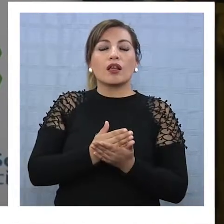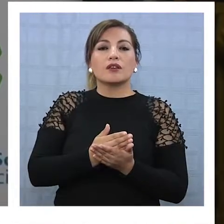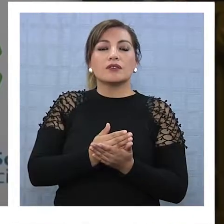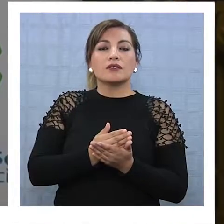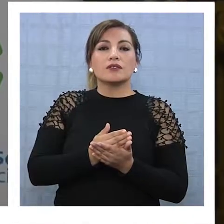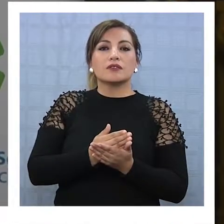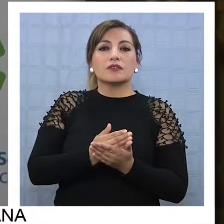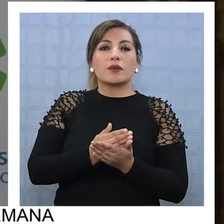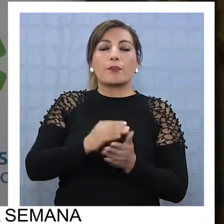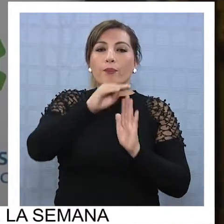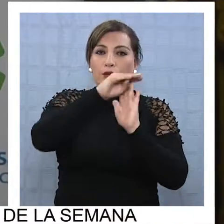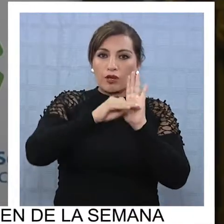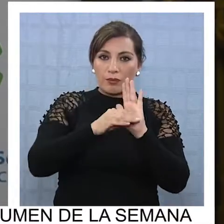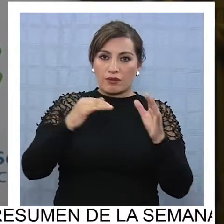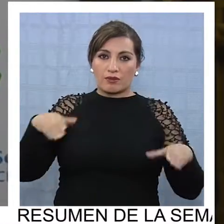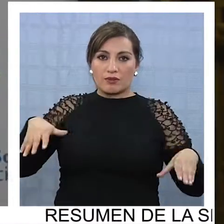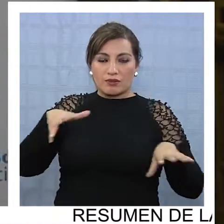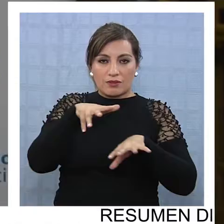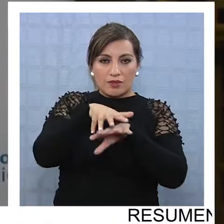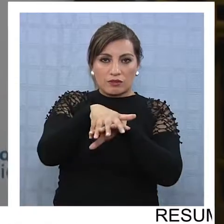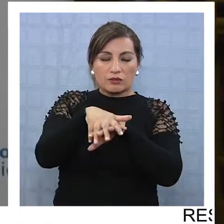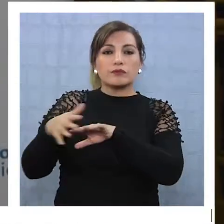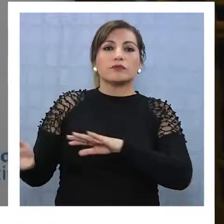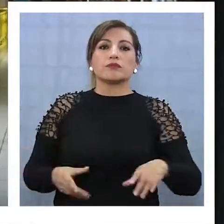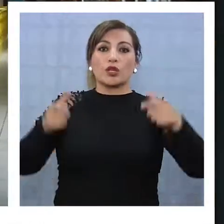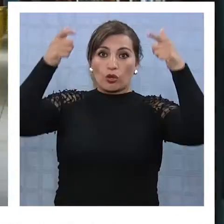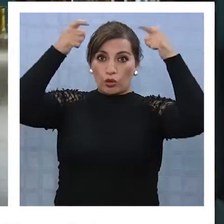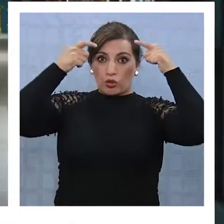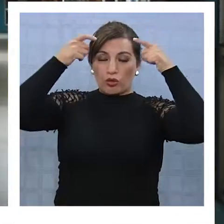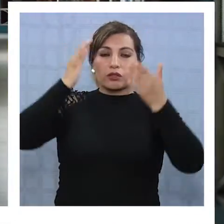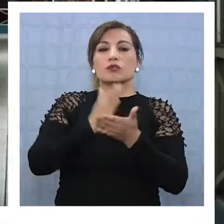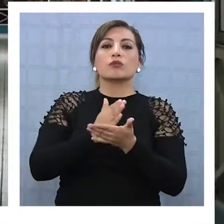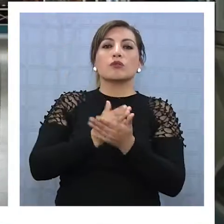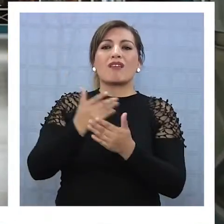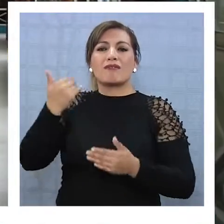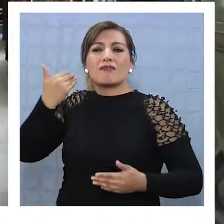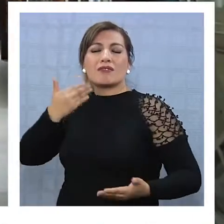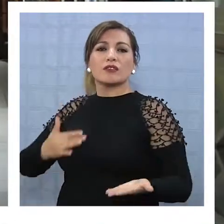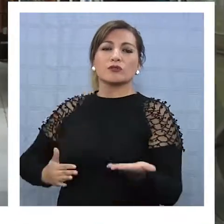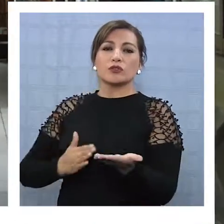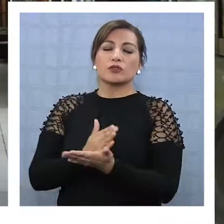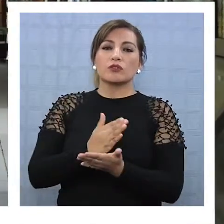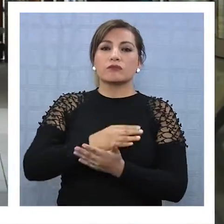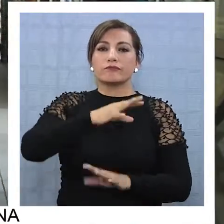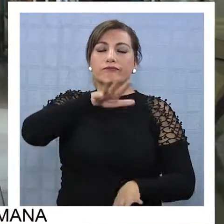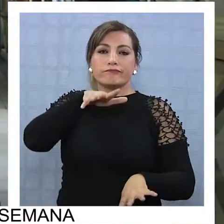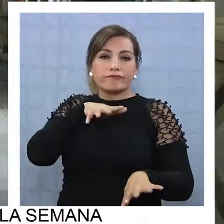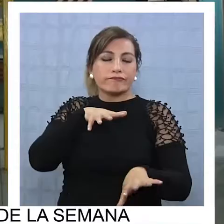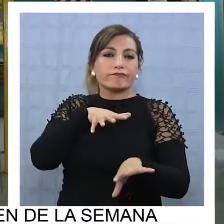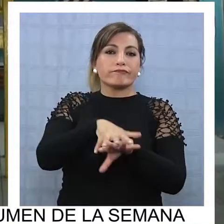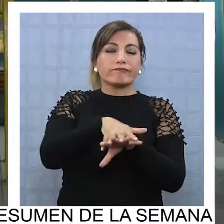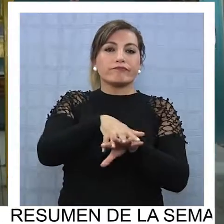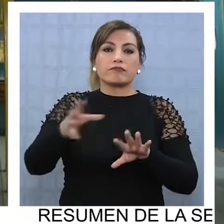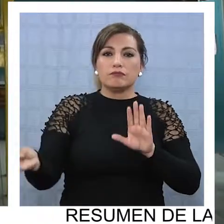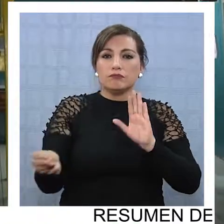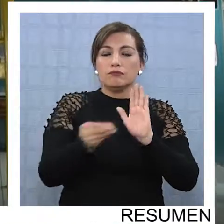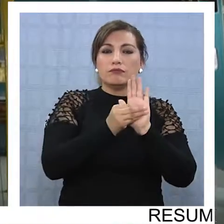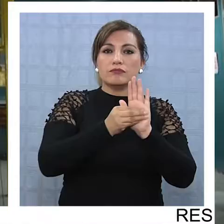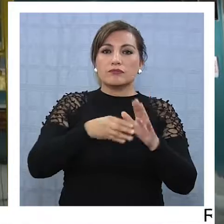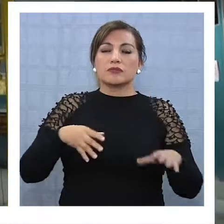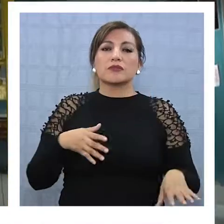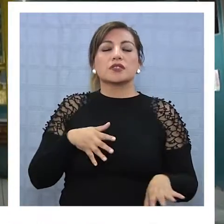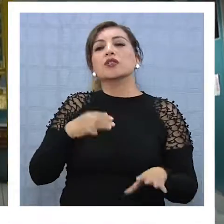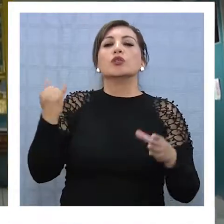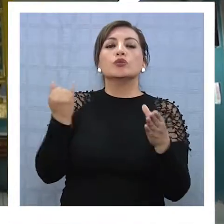colegio, pero también específicamente como el programa de integración. El colegio Corona School desde sus inicios incorporó la inclusión en su